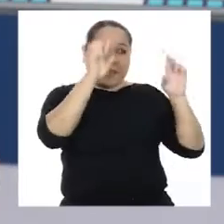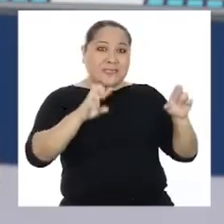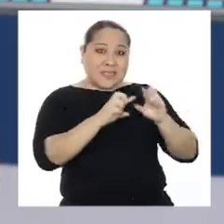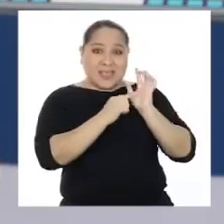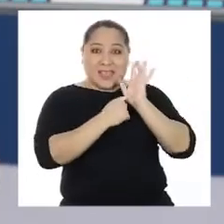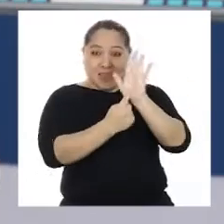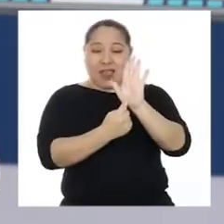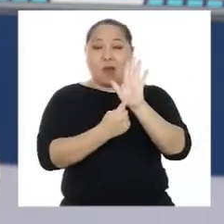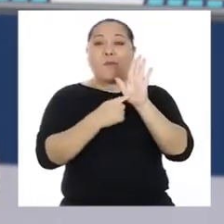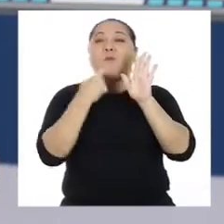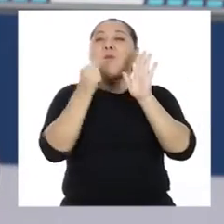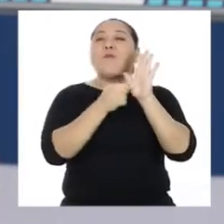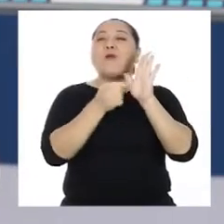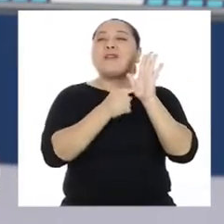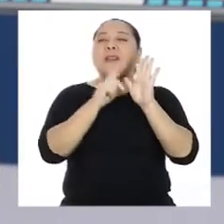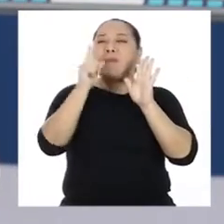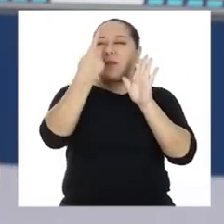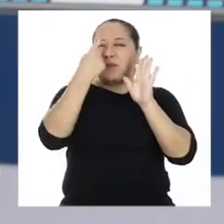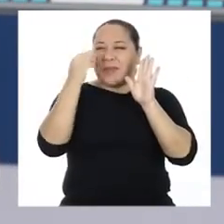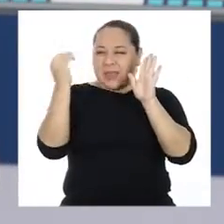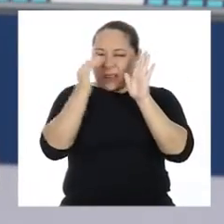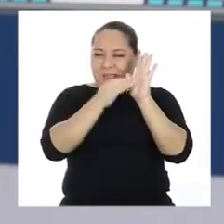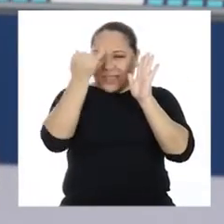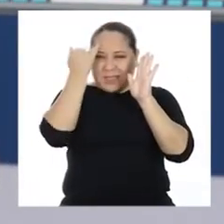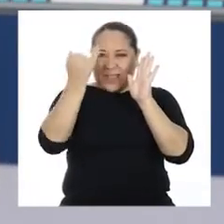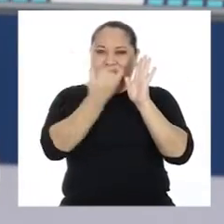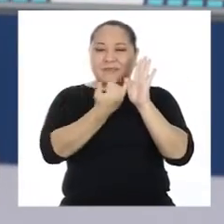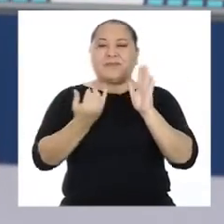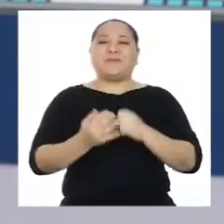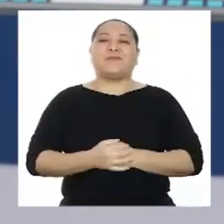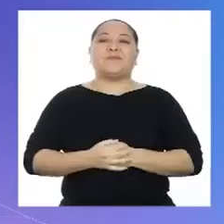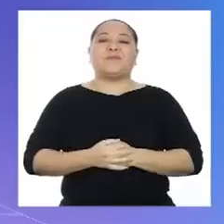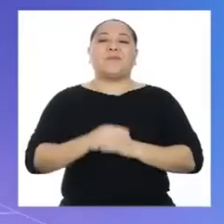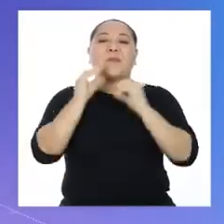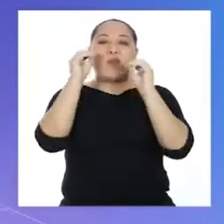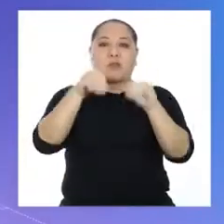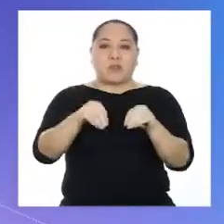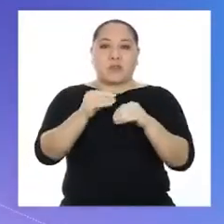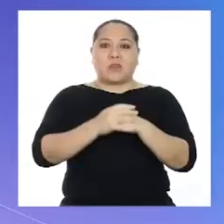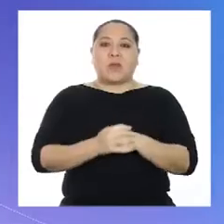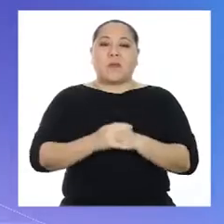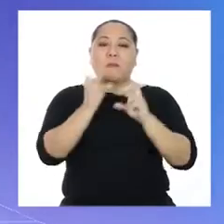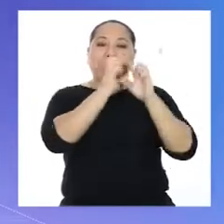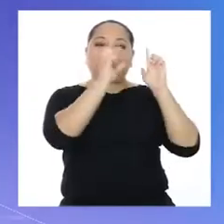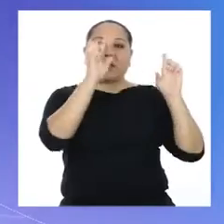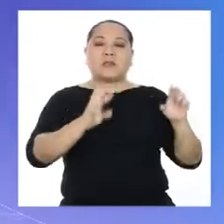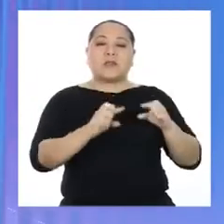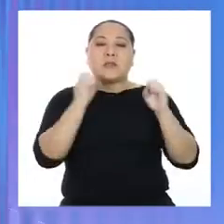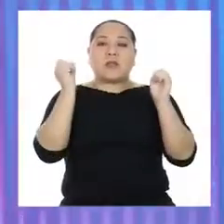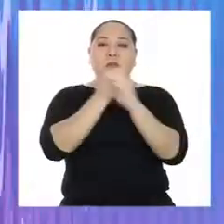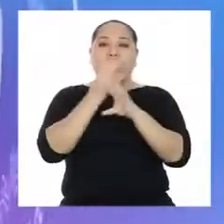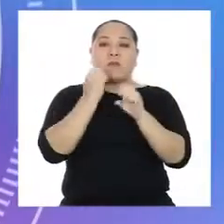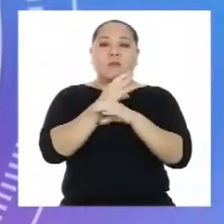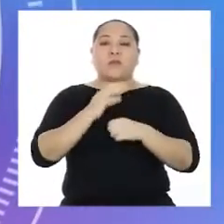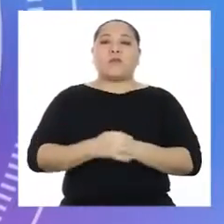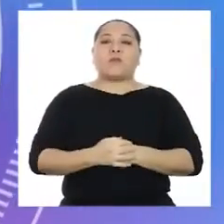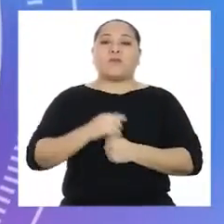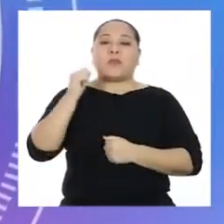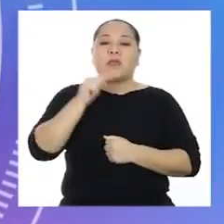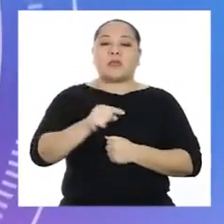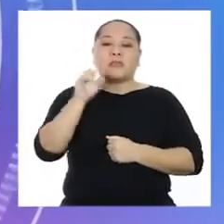pizarra virtual y muéstranos la primera pista! Activando pizarra virtual.